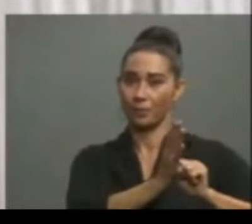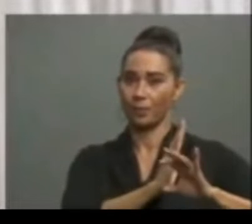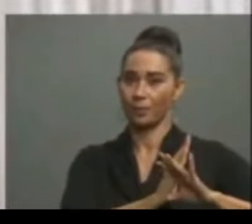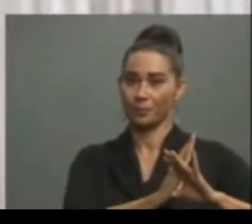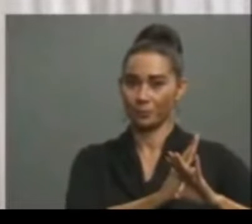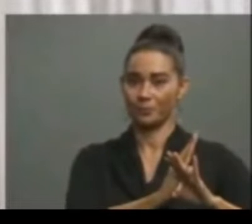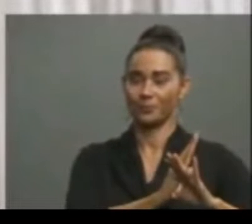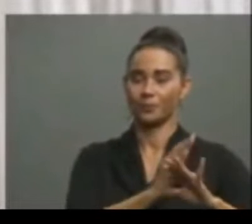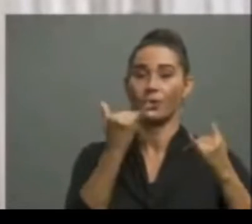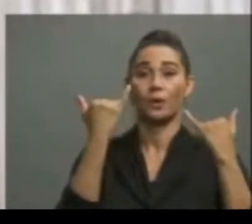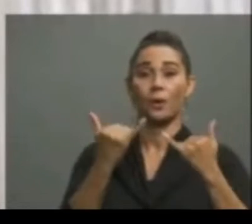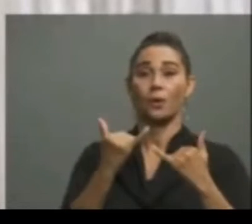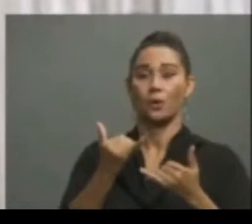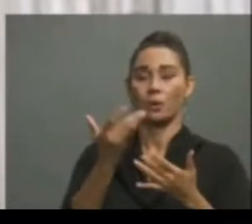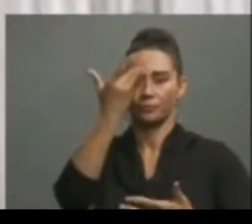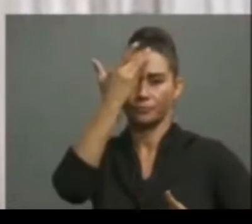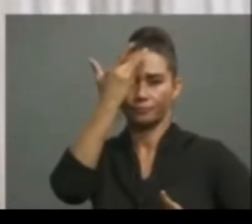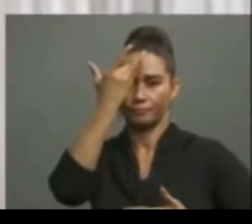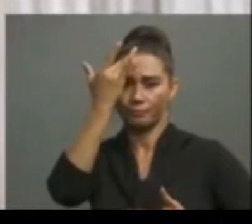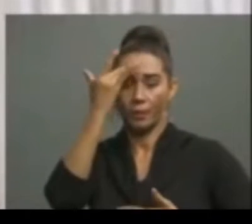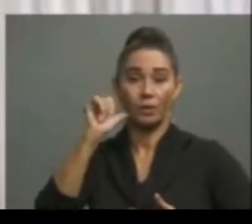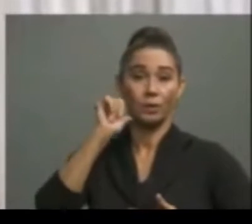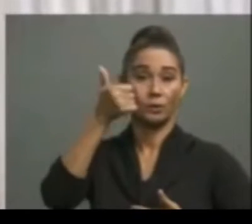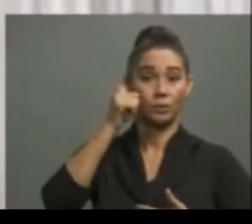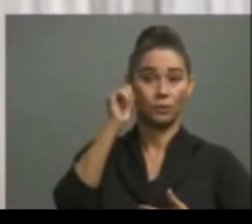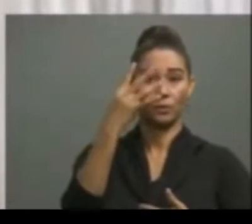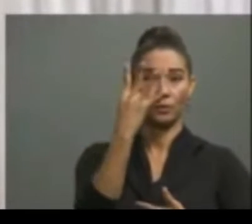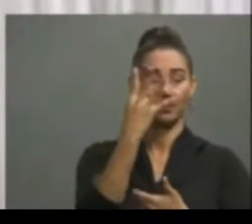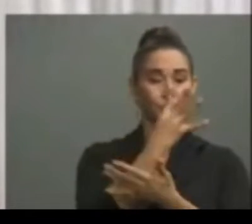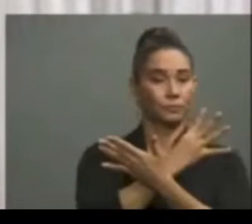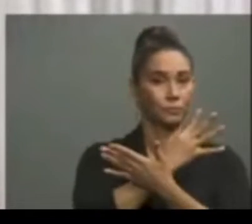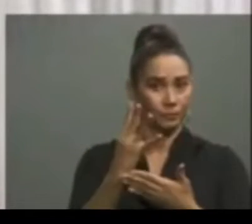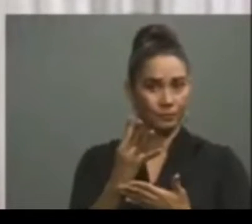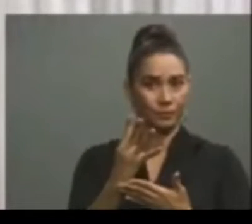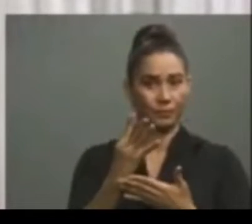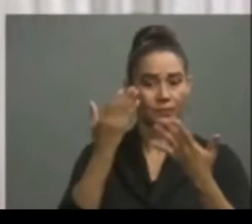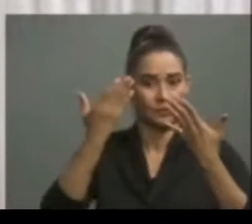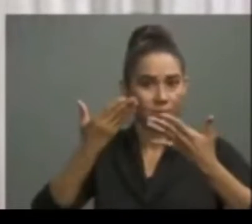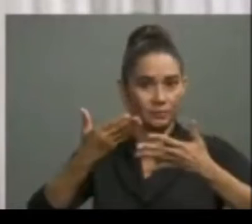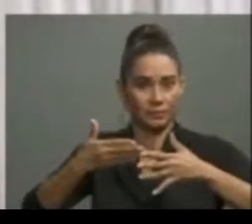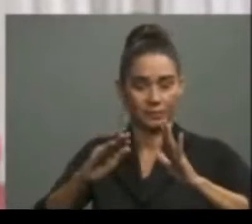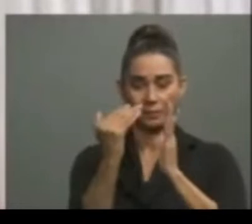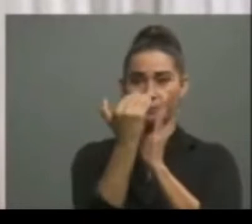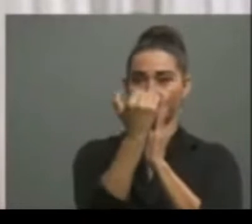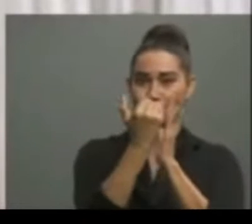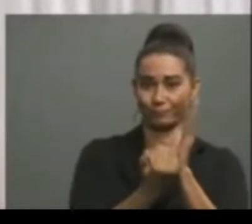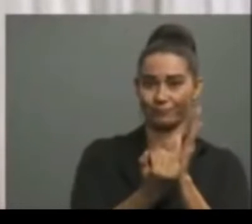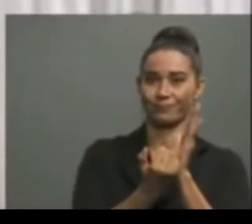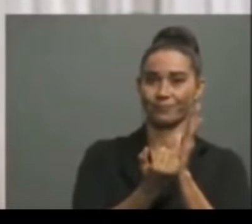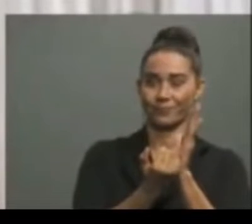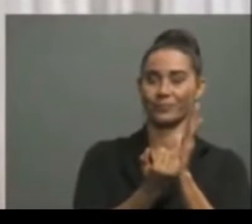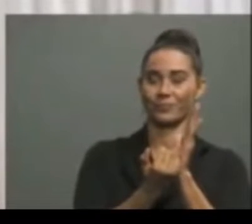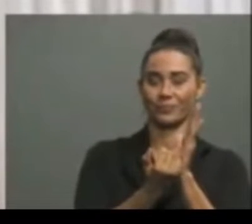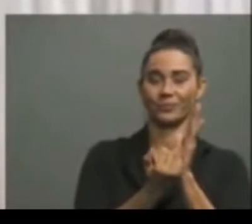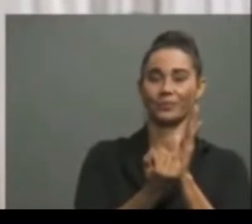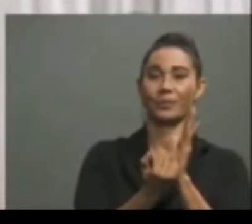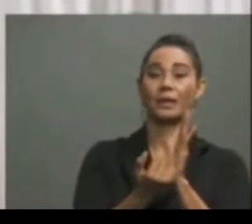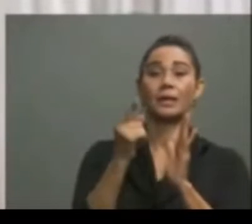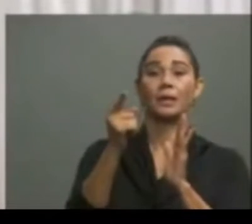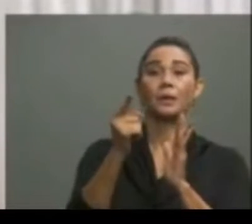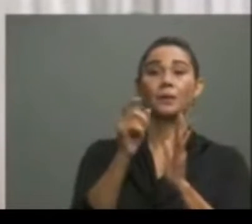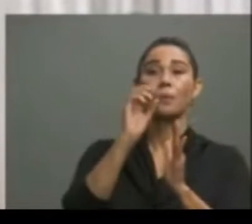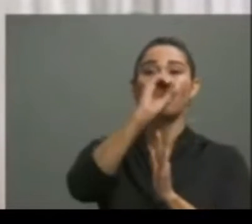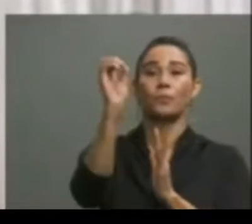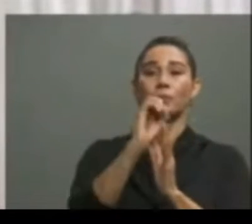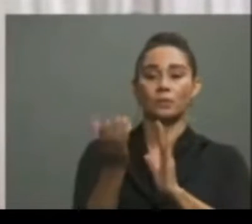Hoy, los contagios diarios y de las últimas cuatro semanas están en franco descenso. Tenemos una de las